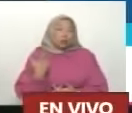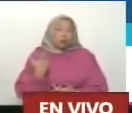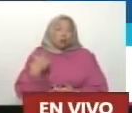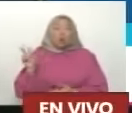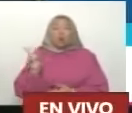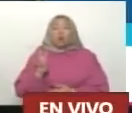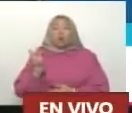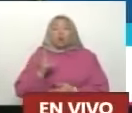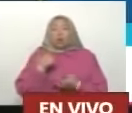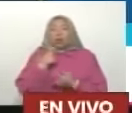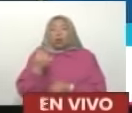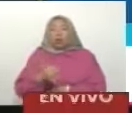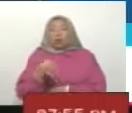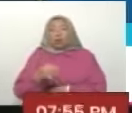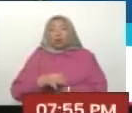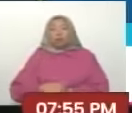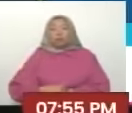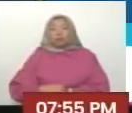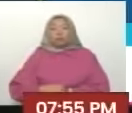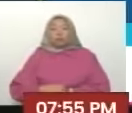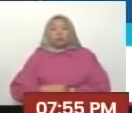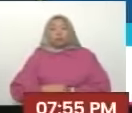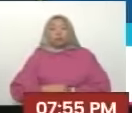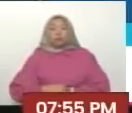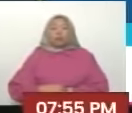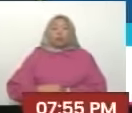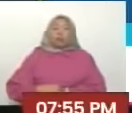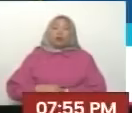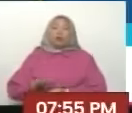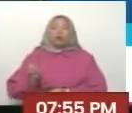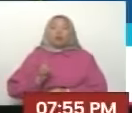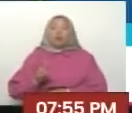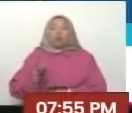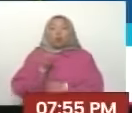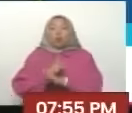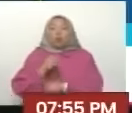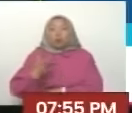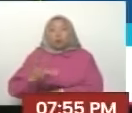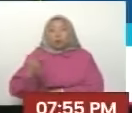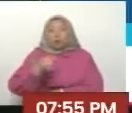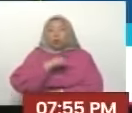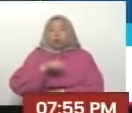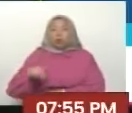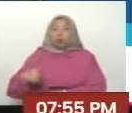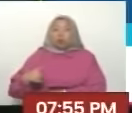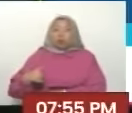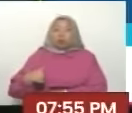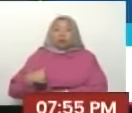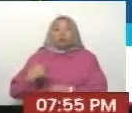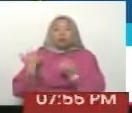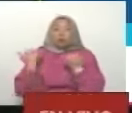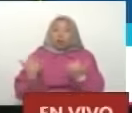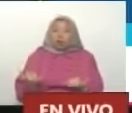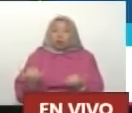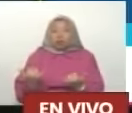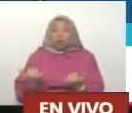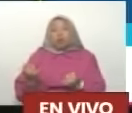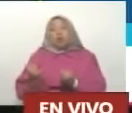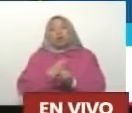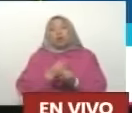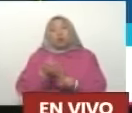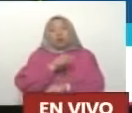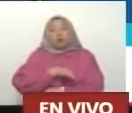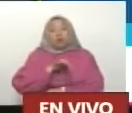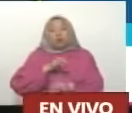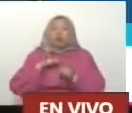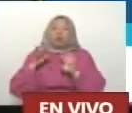Venezuela Con su verdad Nosotros vamos a seguir Desde Venezuela Jugando un papel De vanguardia En la lucha Por un